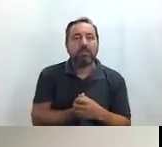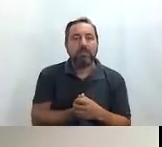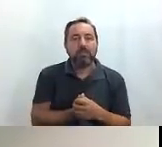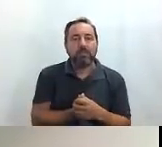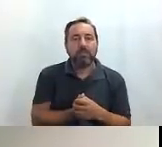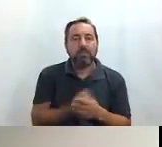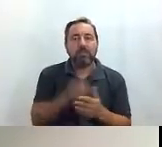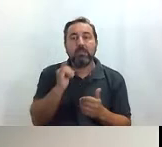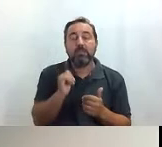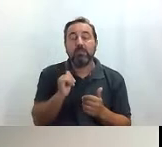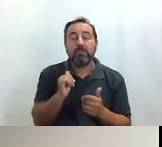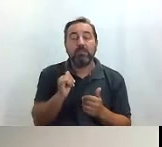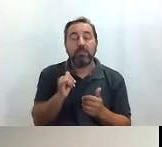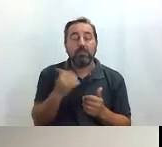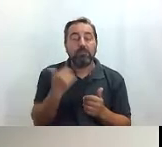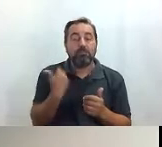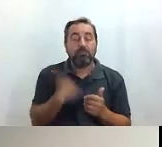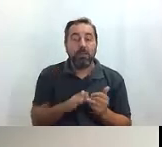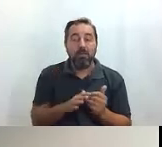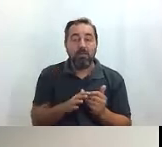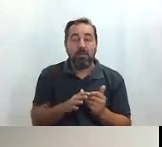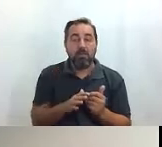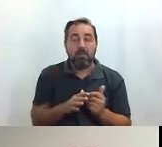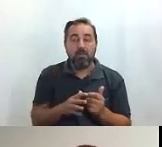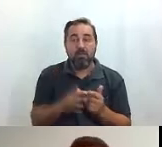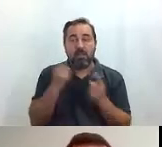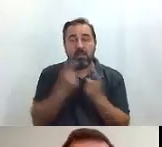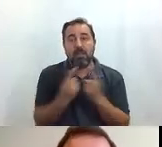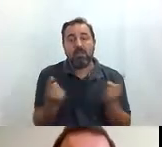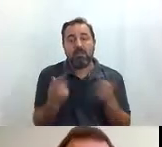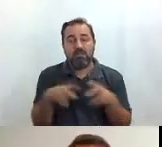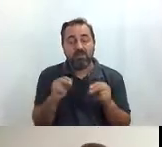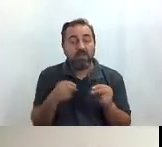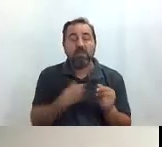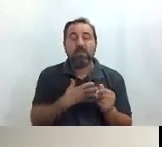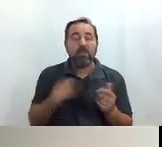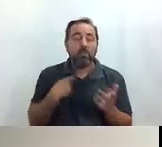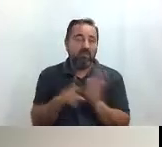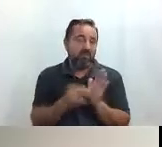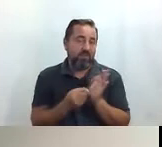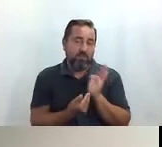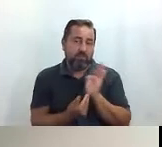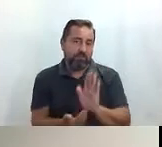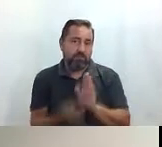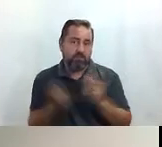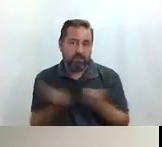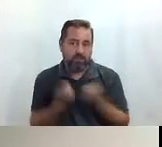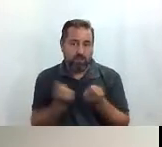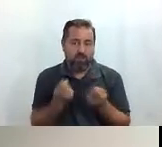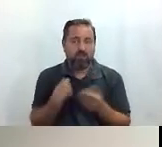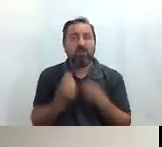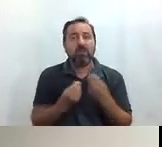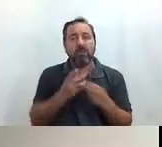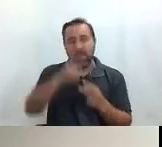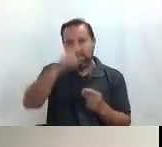y bueno pues para no para no ser muy largo de intervención quería poneros un vídeo promocional que hicimos con